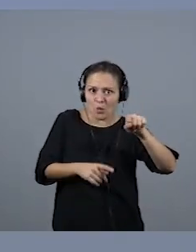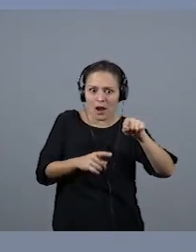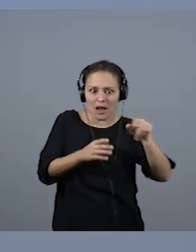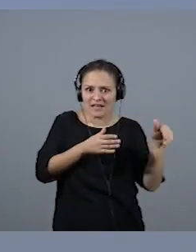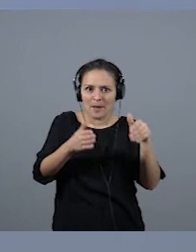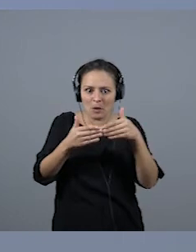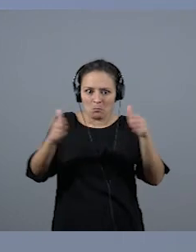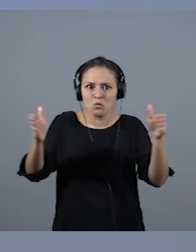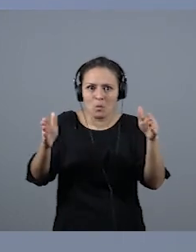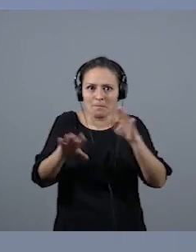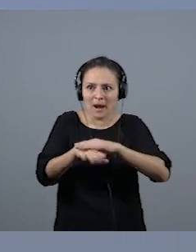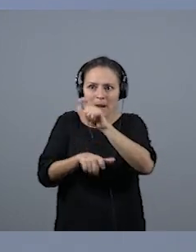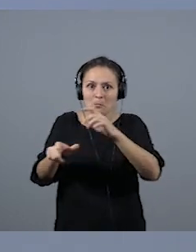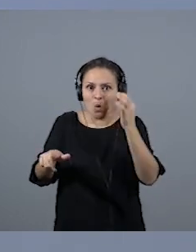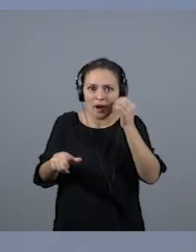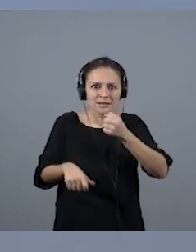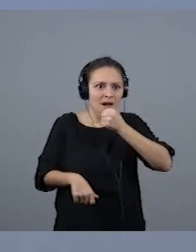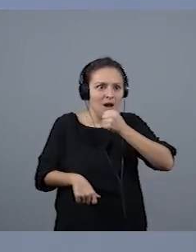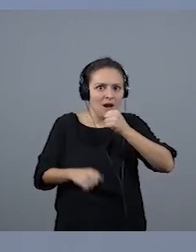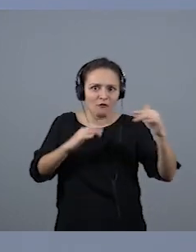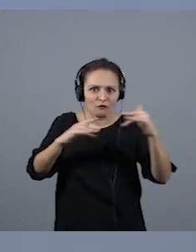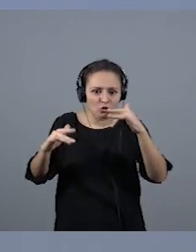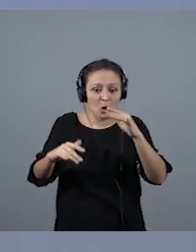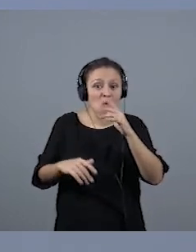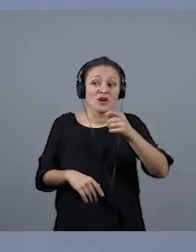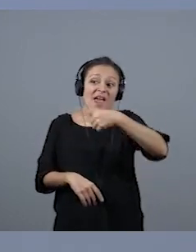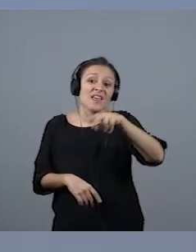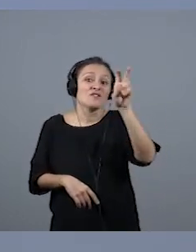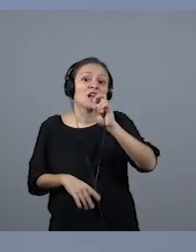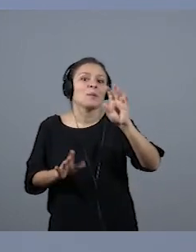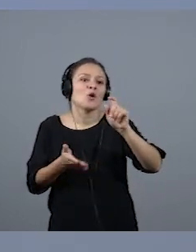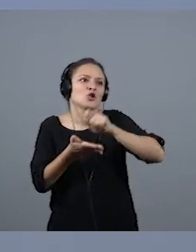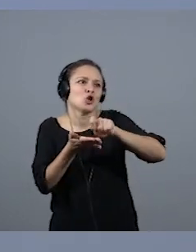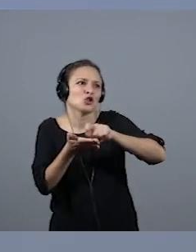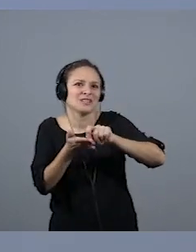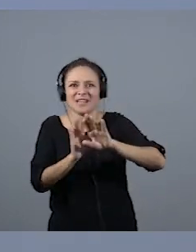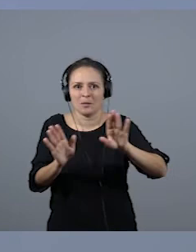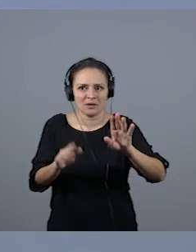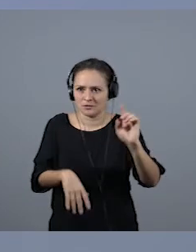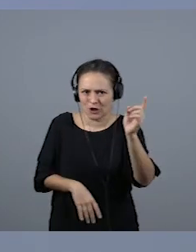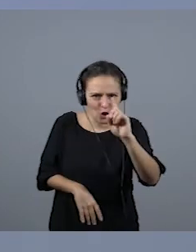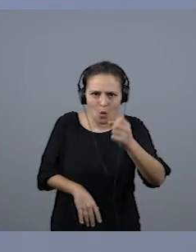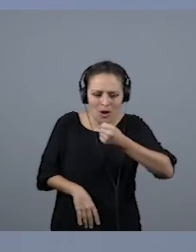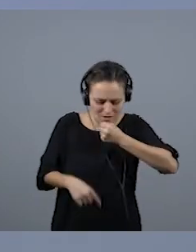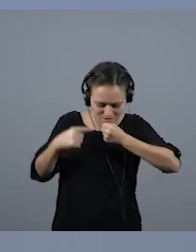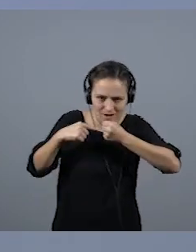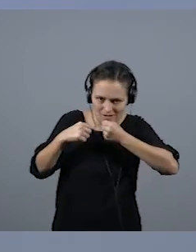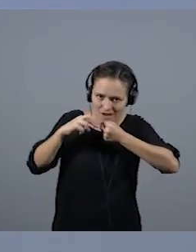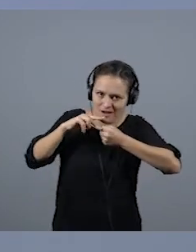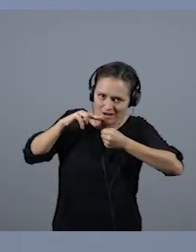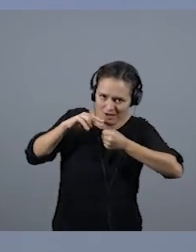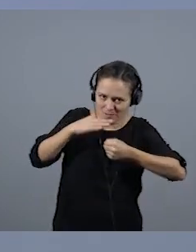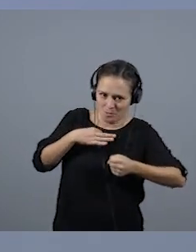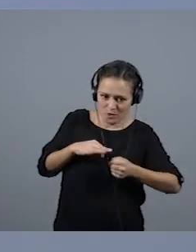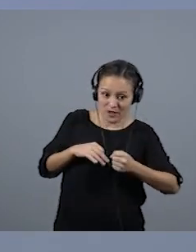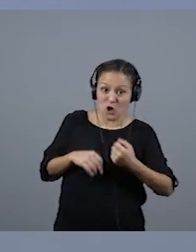relatoras de fútbol. Dice, porque vienen pero solo hacen notas. No, se puede relatar fútbol. Curiosamente, un par de años después,